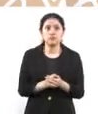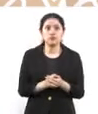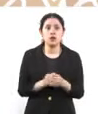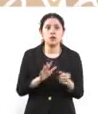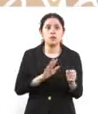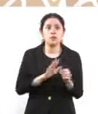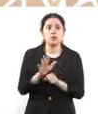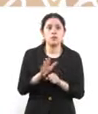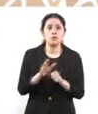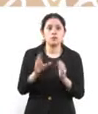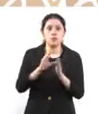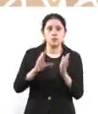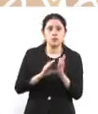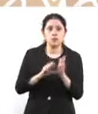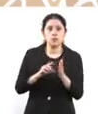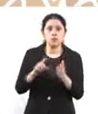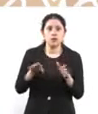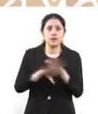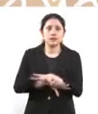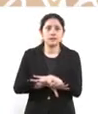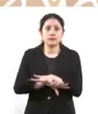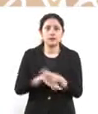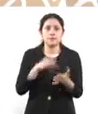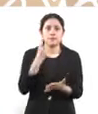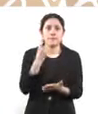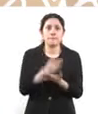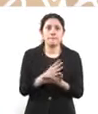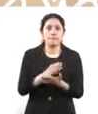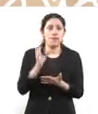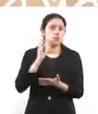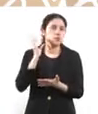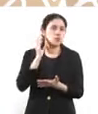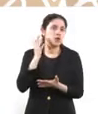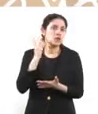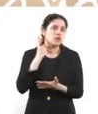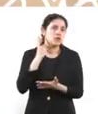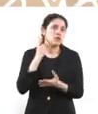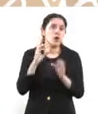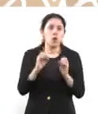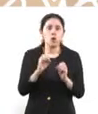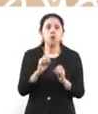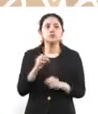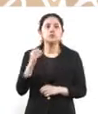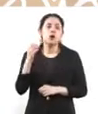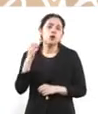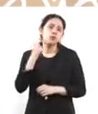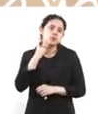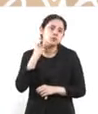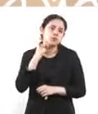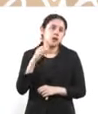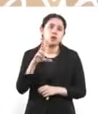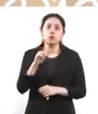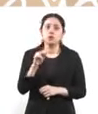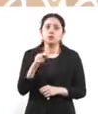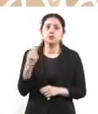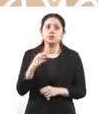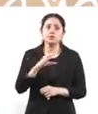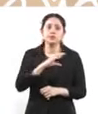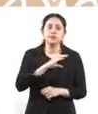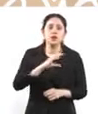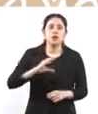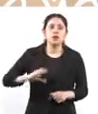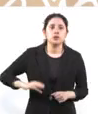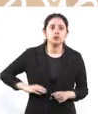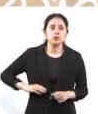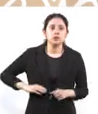cambia la Constitución no es sólo la Cámara de Diputados y de Senadores, sino tiene que pasar por la mayoría de los congresos locales y eso